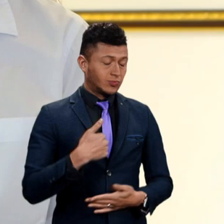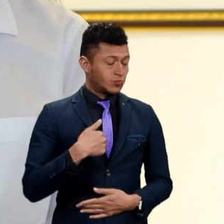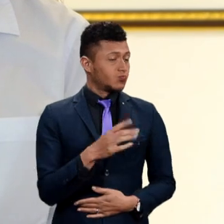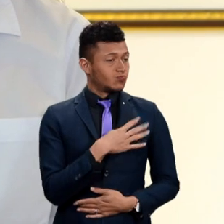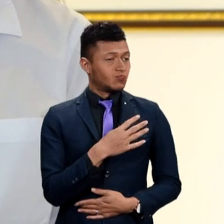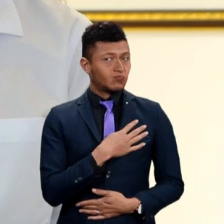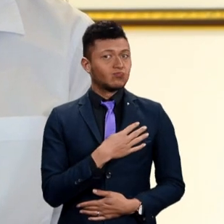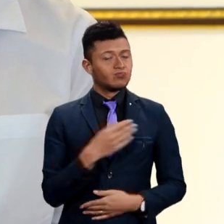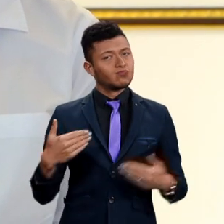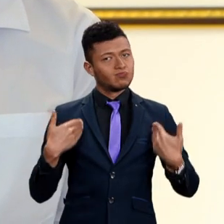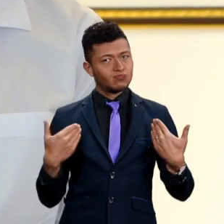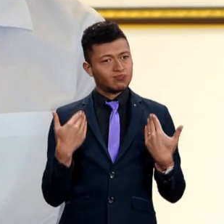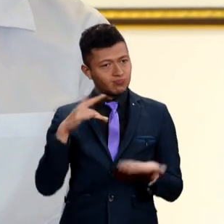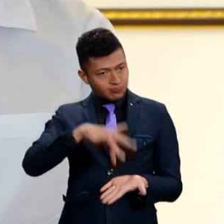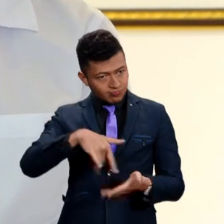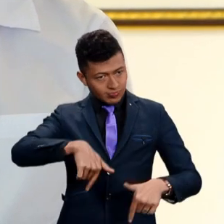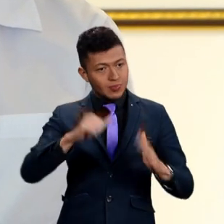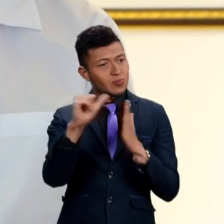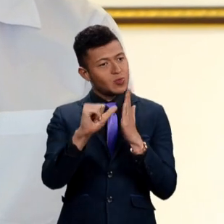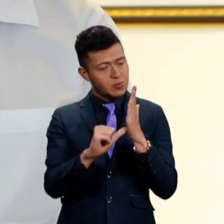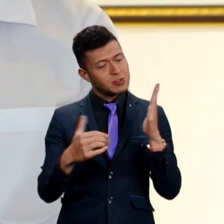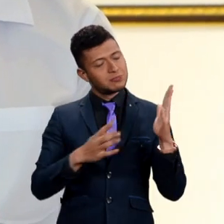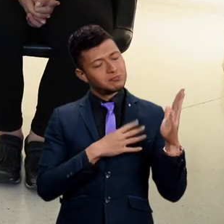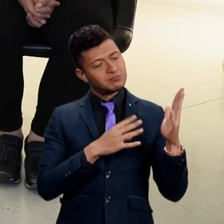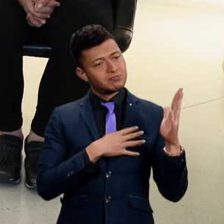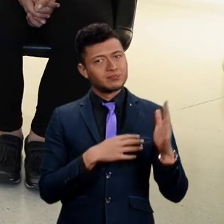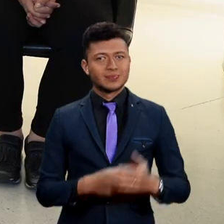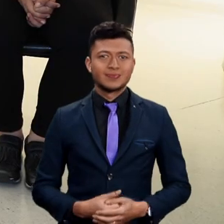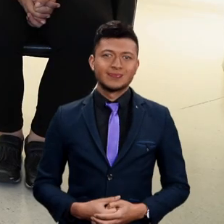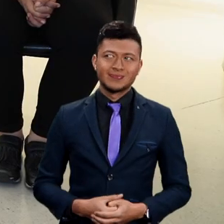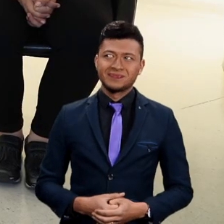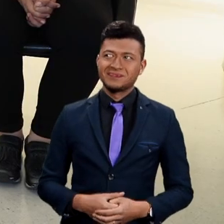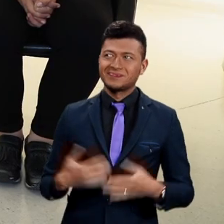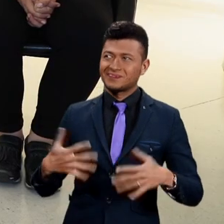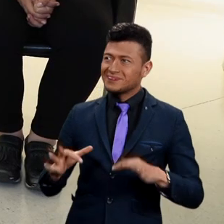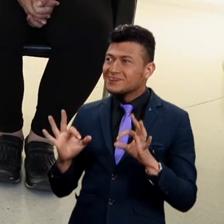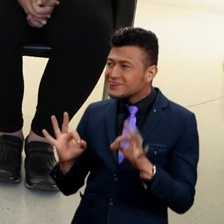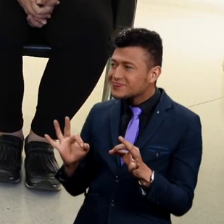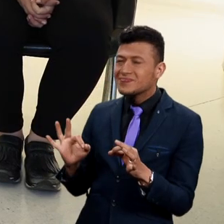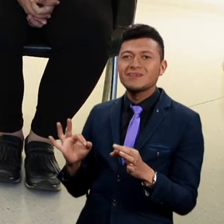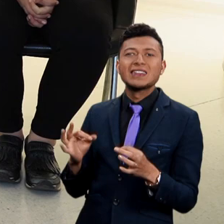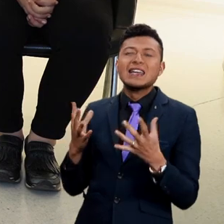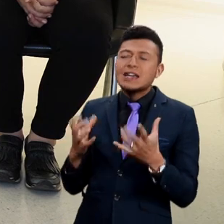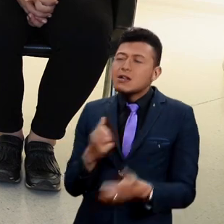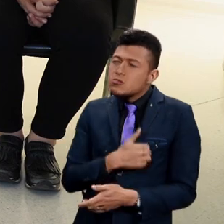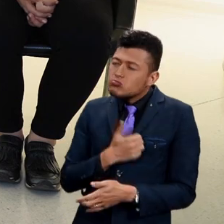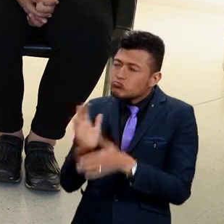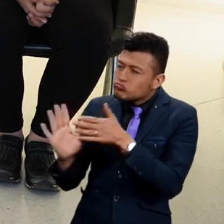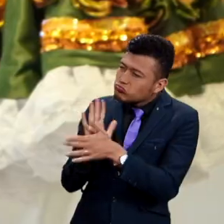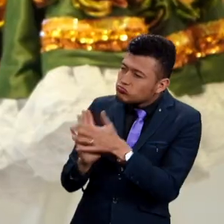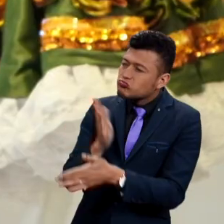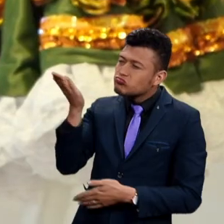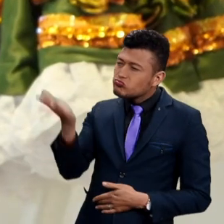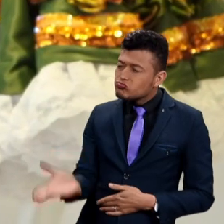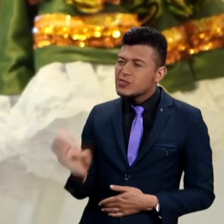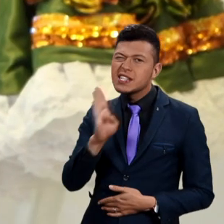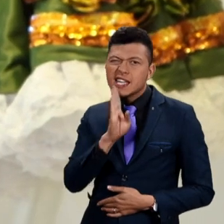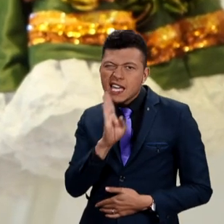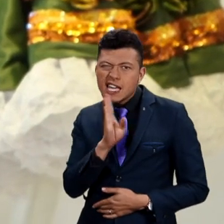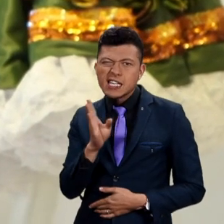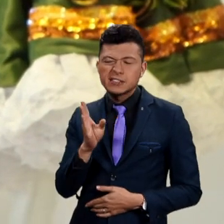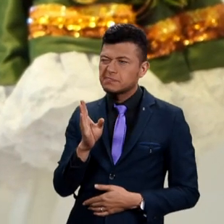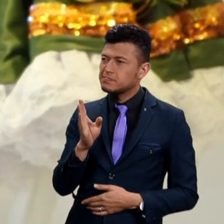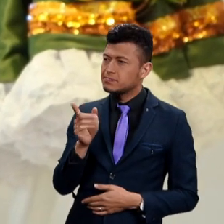gracias y para mí es un placer estar aquí en este maravilloso programa. Camila, quiero que por favor empecemos hablando de ti. ¿Quién eres?